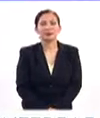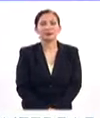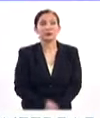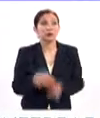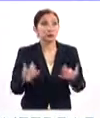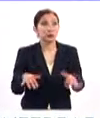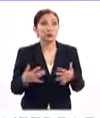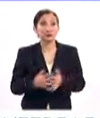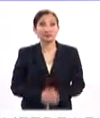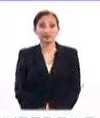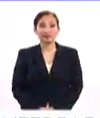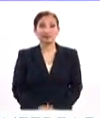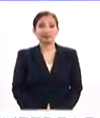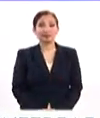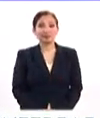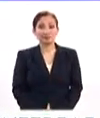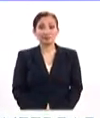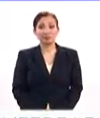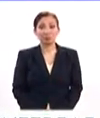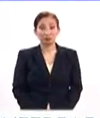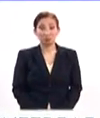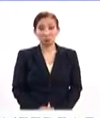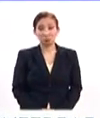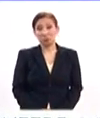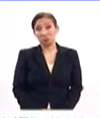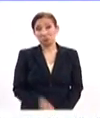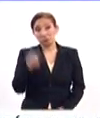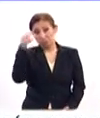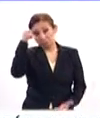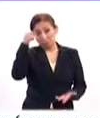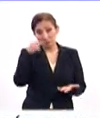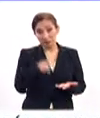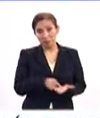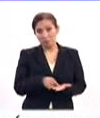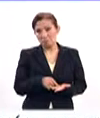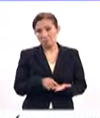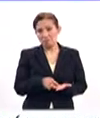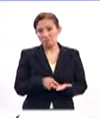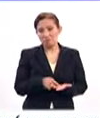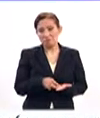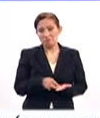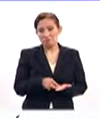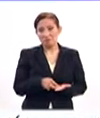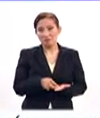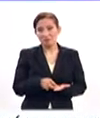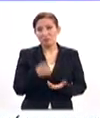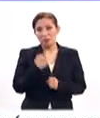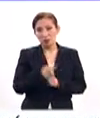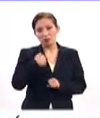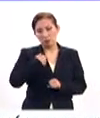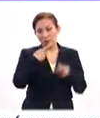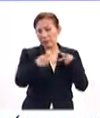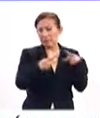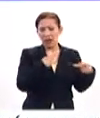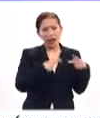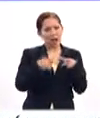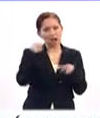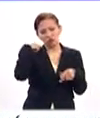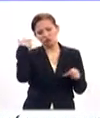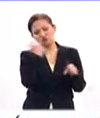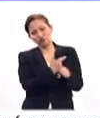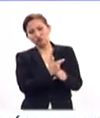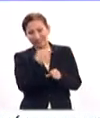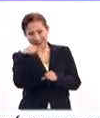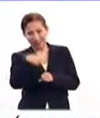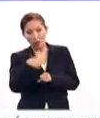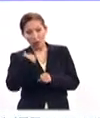Ay, que yo creo que primero me preparé, o sea, creo que ellos se dieron cuenta